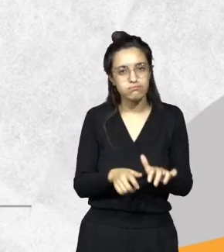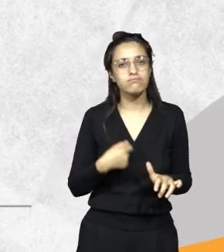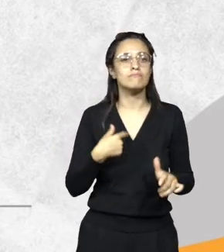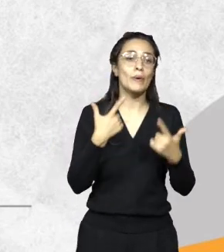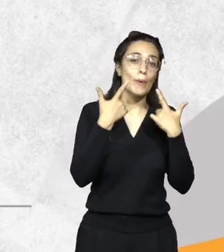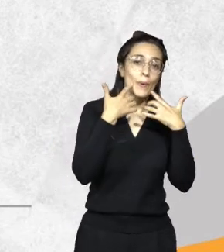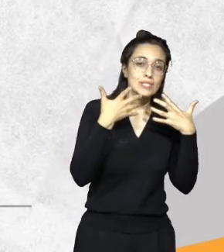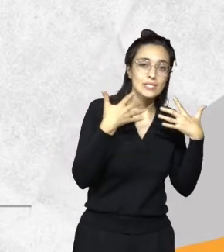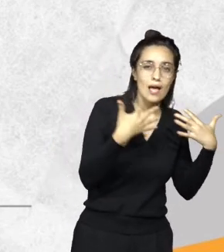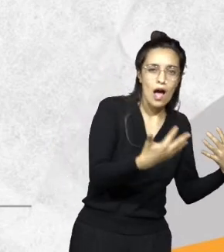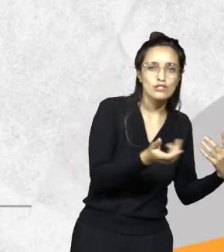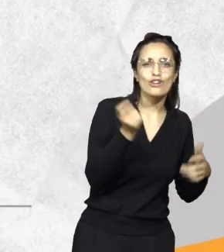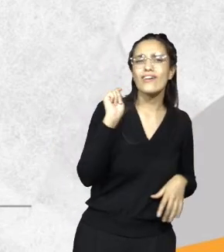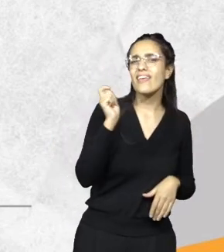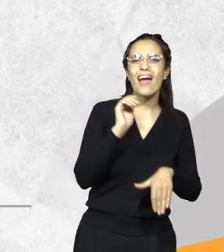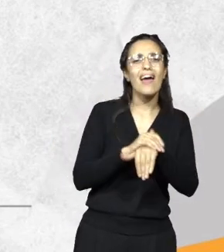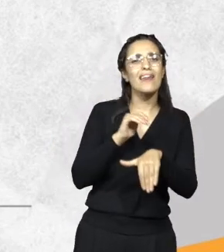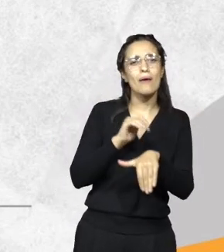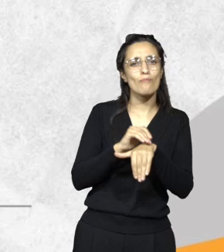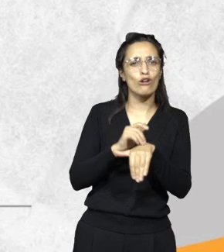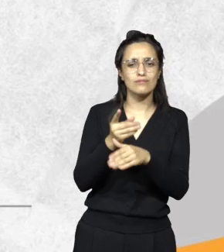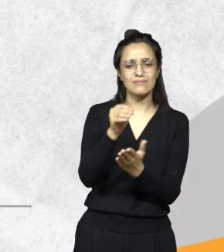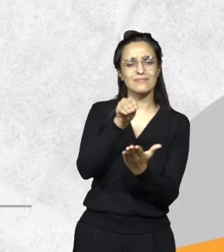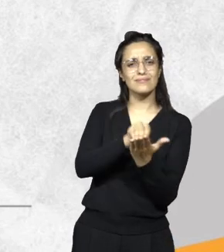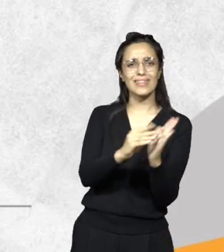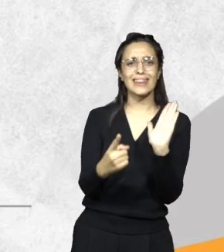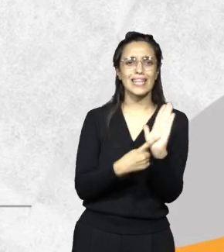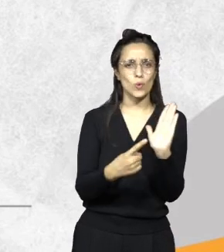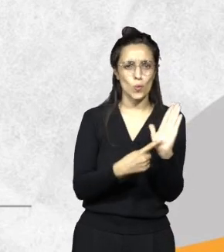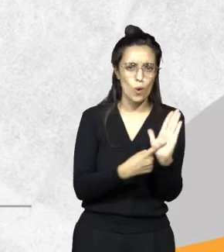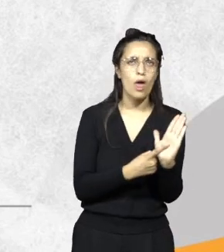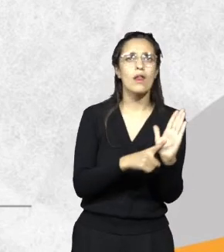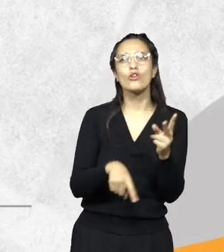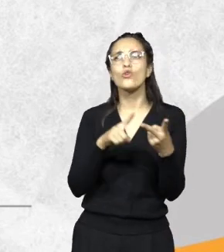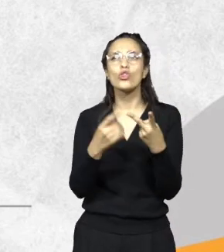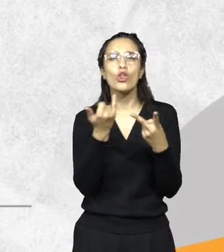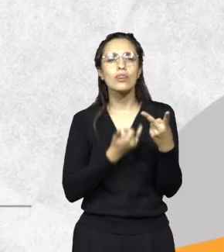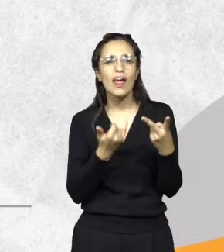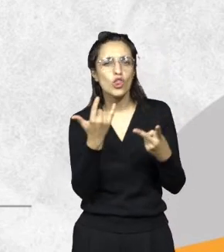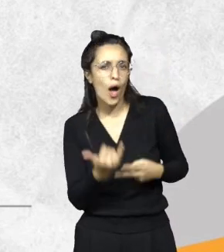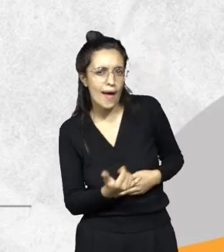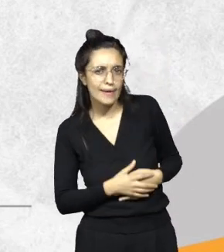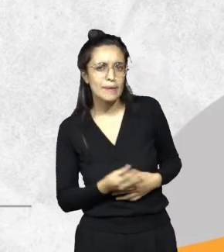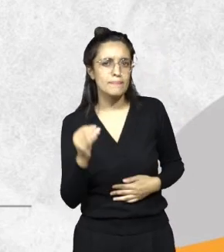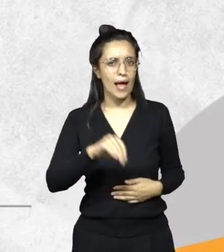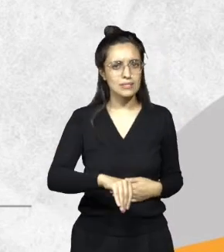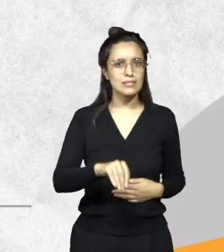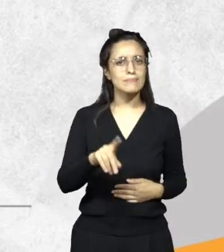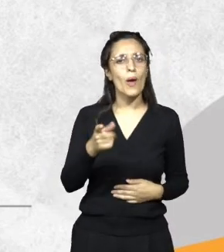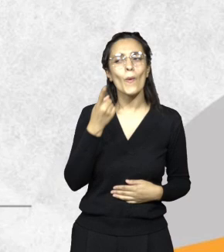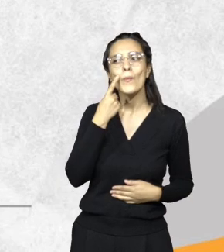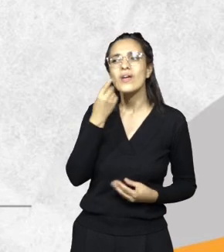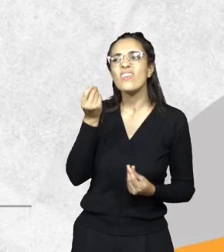a nombre de quién figura en catastro, el registro de la propiedad, ¿tiene algún otro dato que nos pueda aportar para ver quién es el dueño de ese